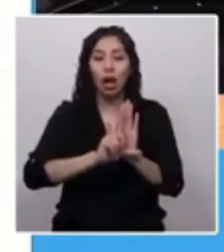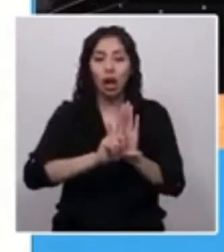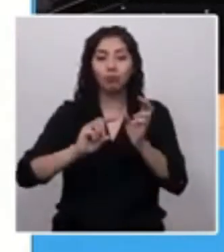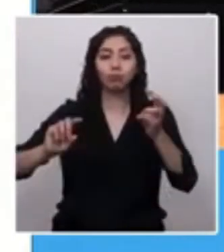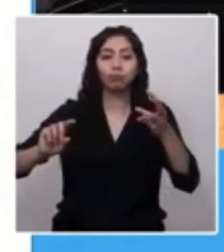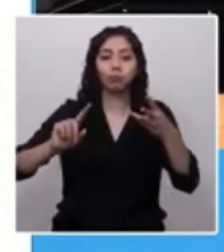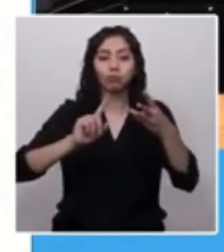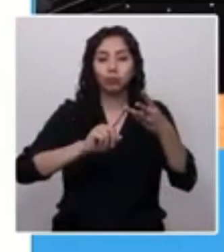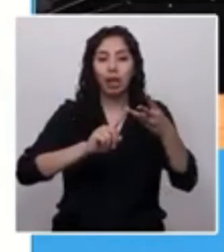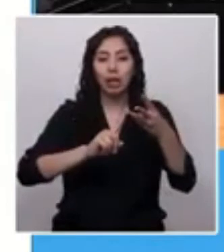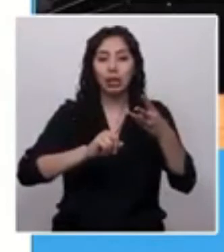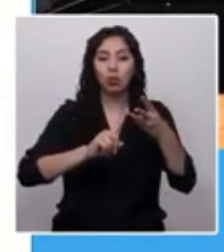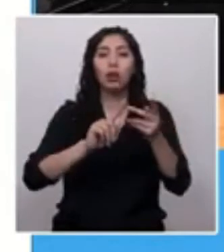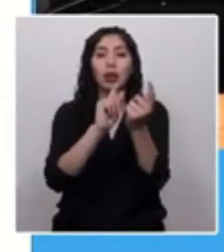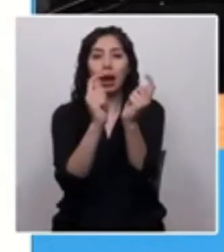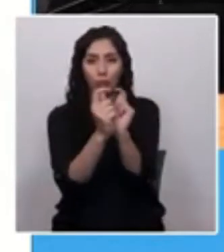La otra diapositiva, por favor.